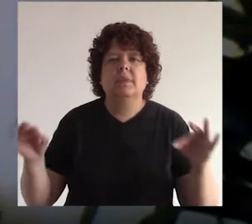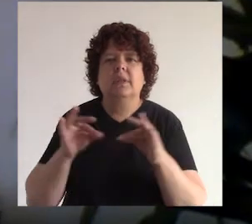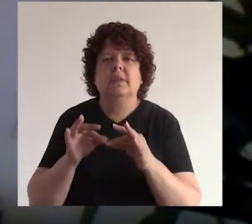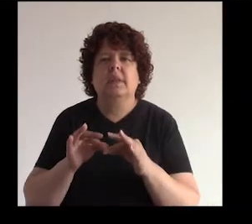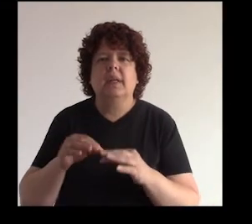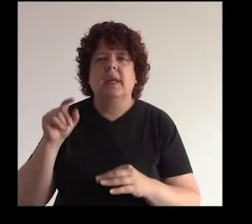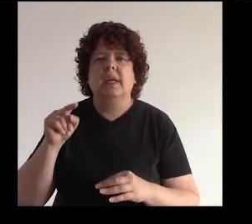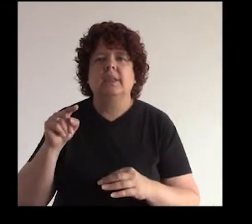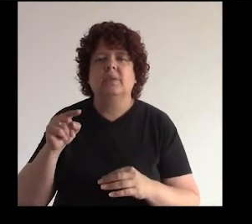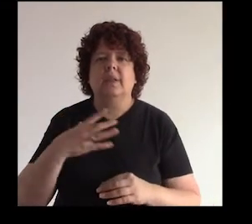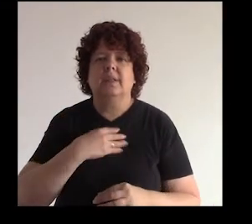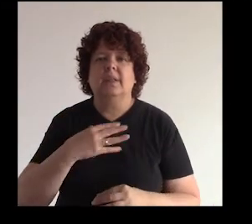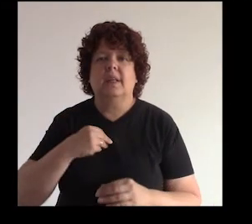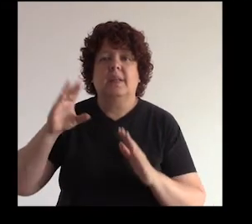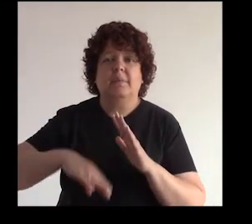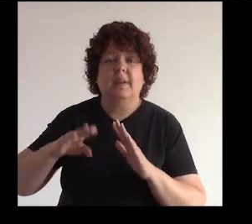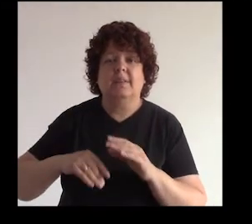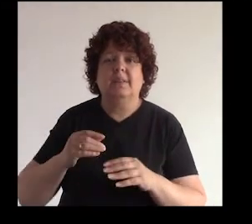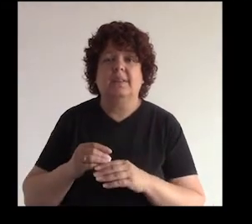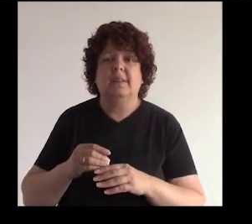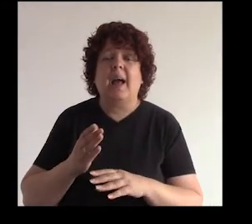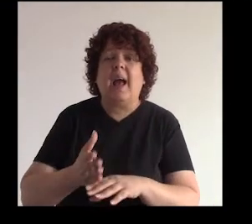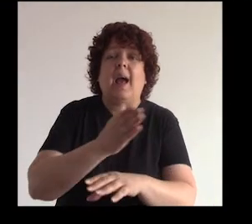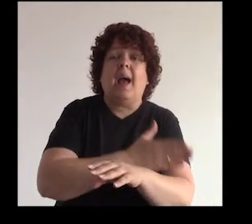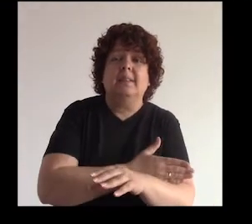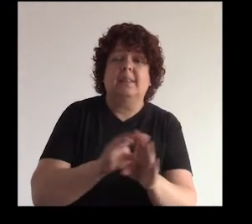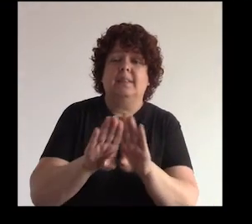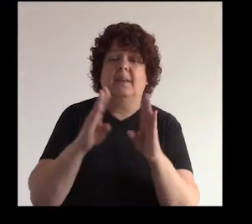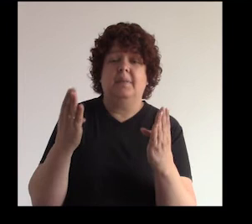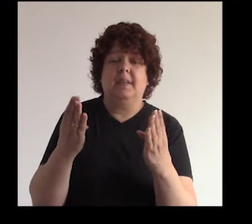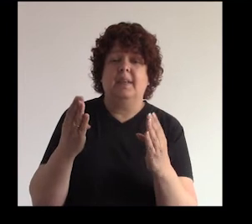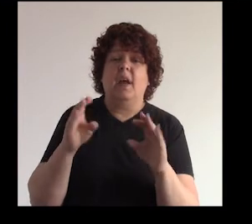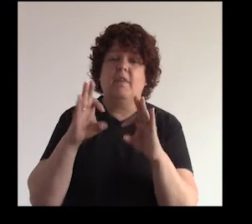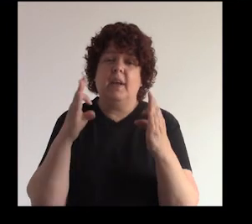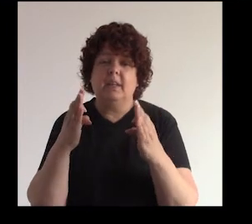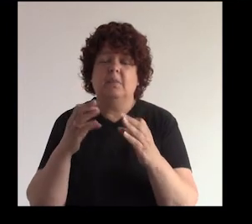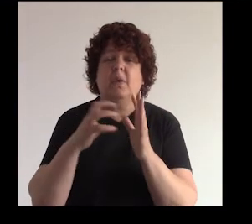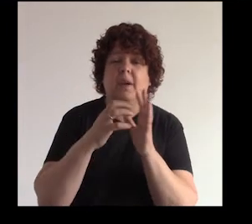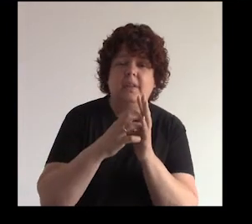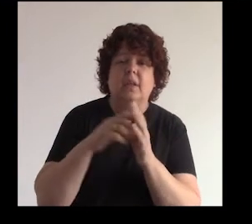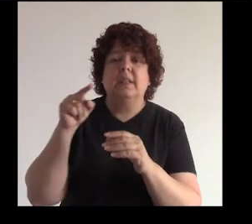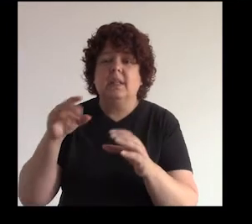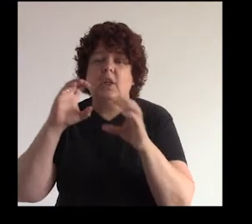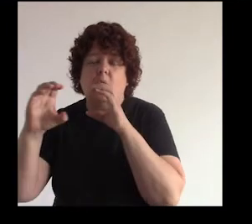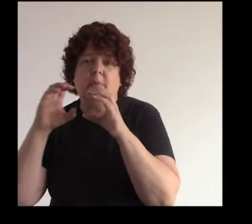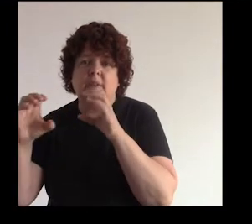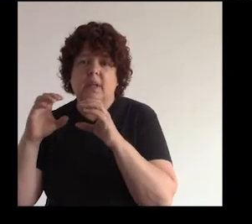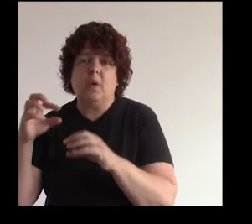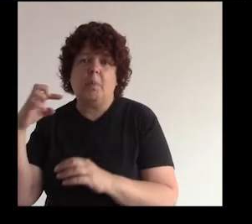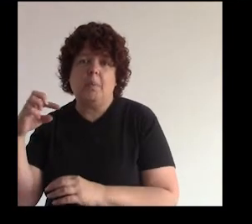importante es que si eres menor de edad antes de abrir una red social por tu cuenta coméntaselo a tus papás